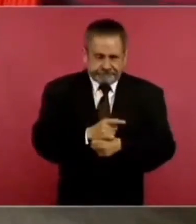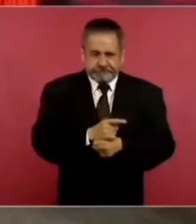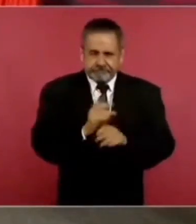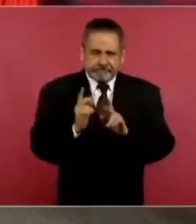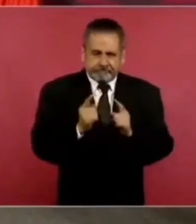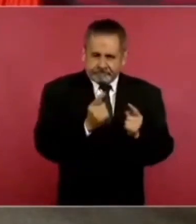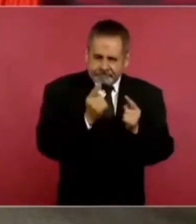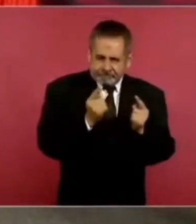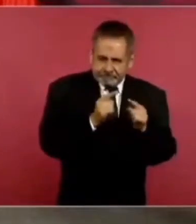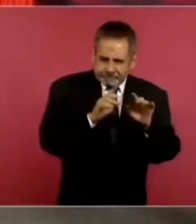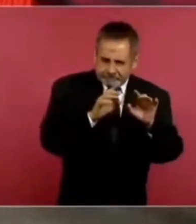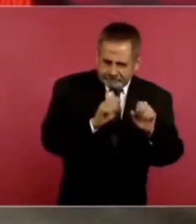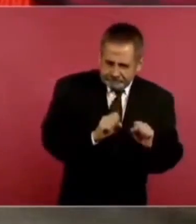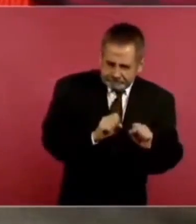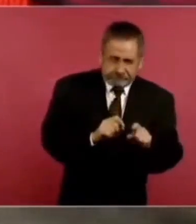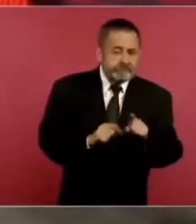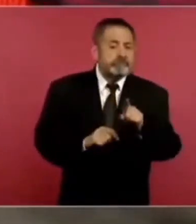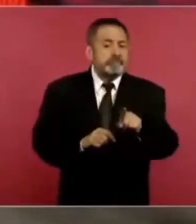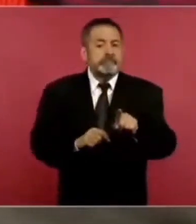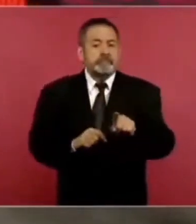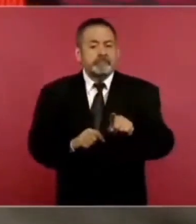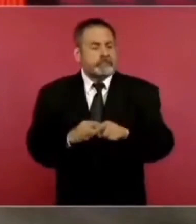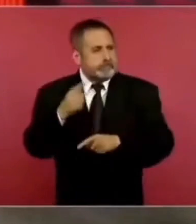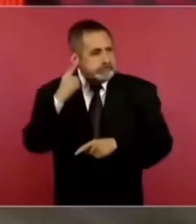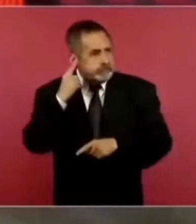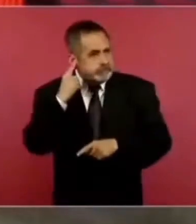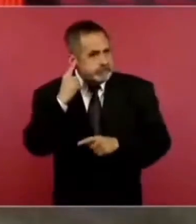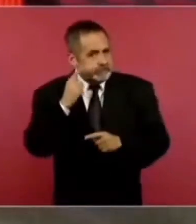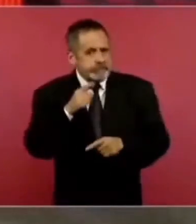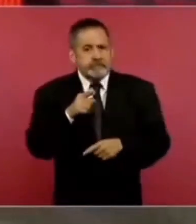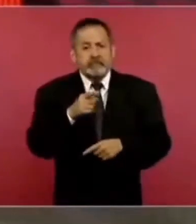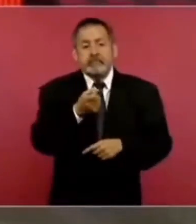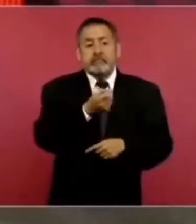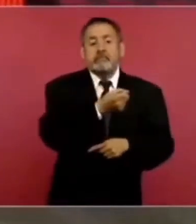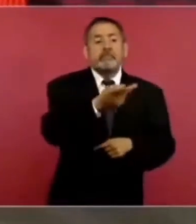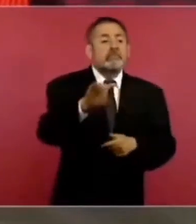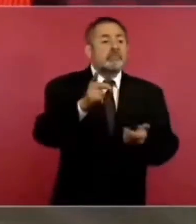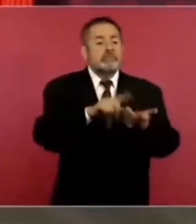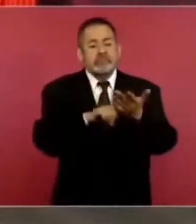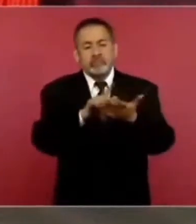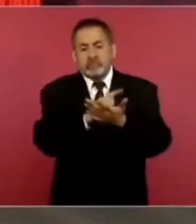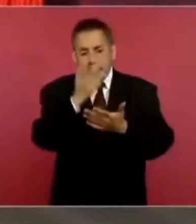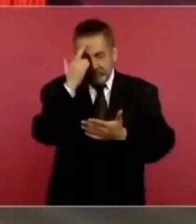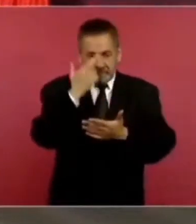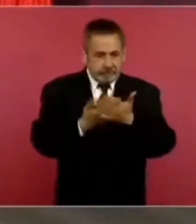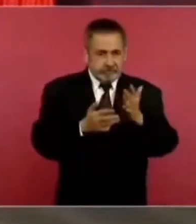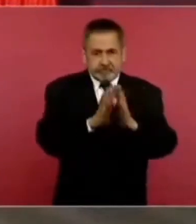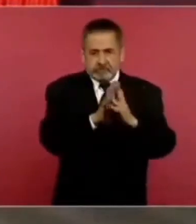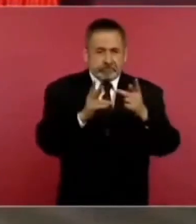en donde graban a unos delincuentes hablando